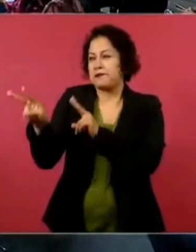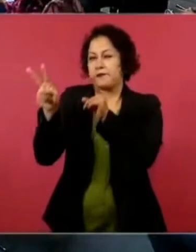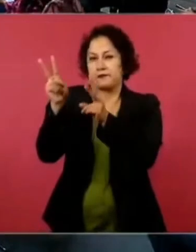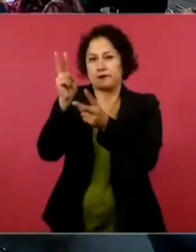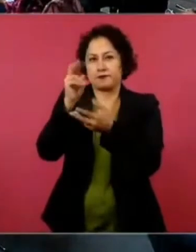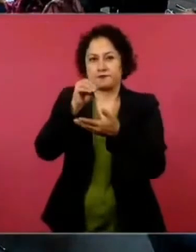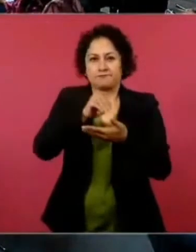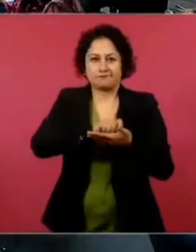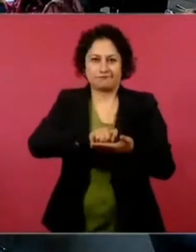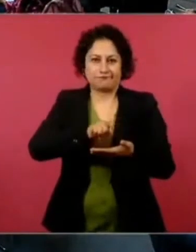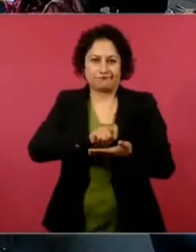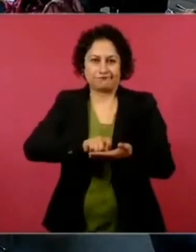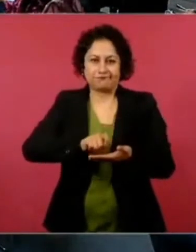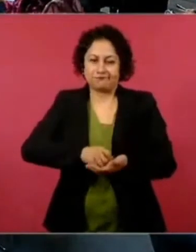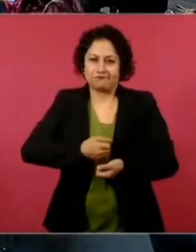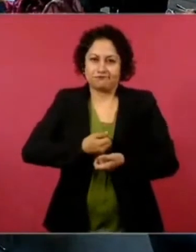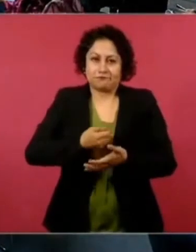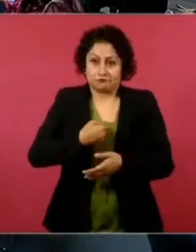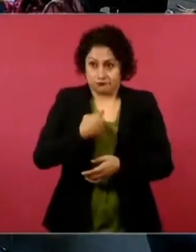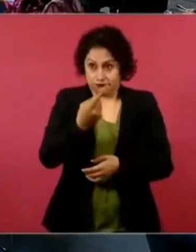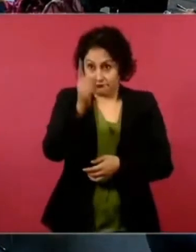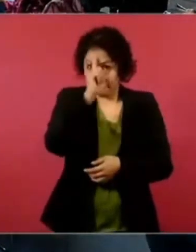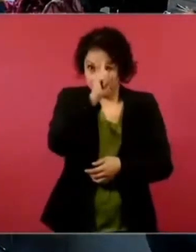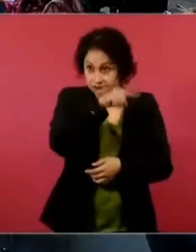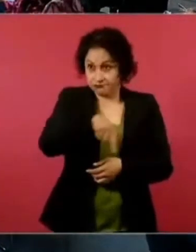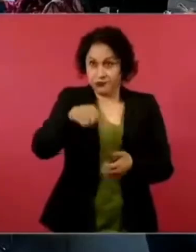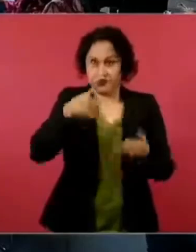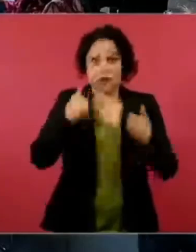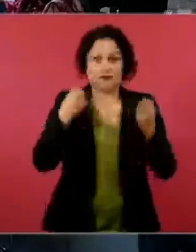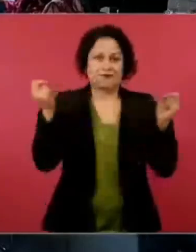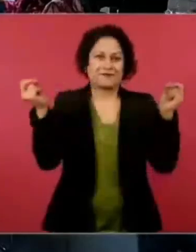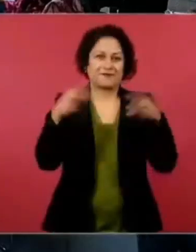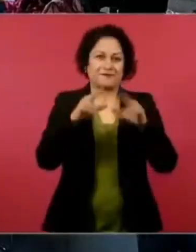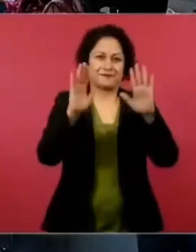recomiendo para los jóvenes. Bueno, nos vemos. Dios.